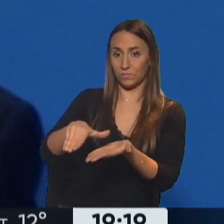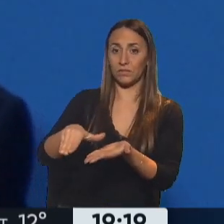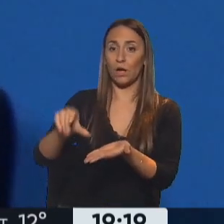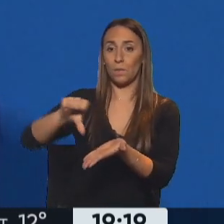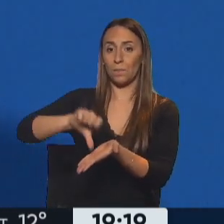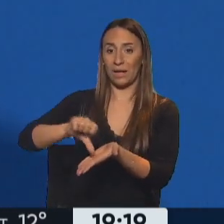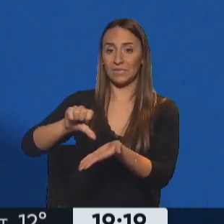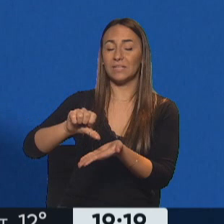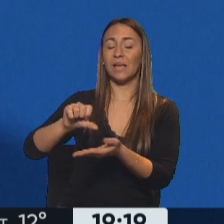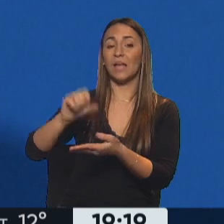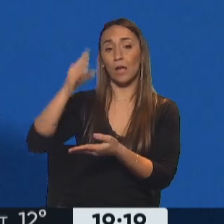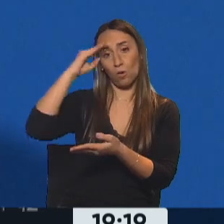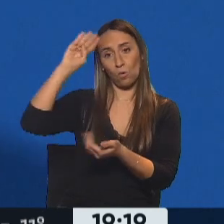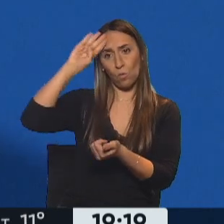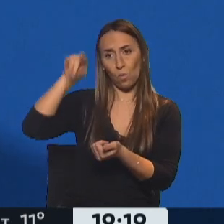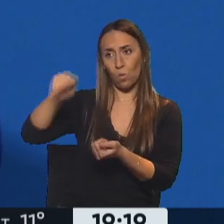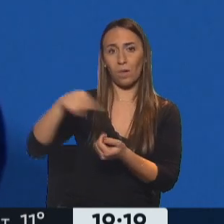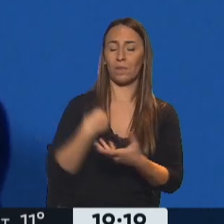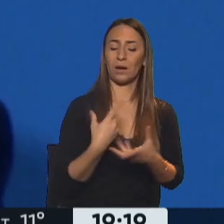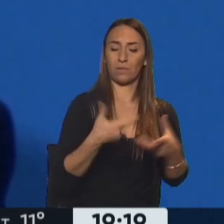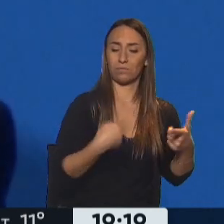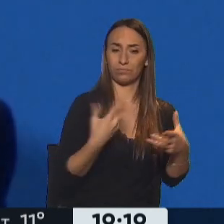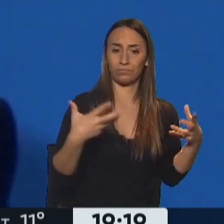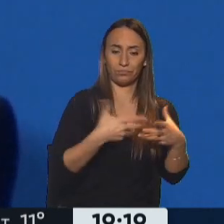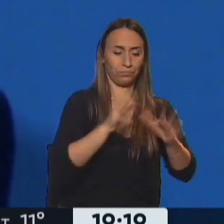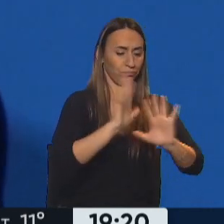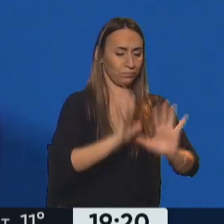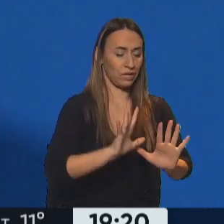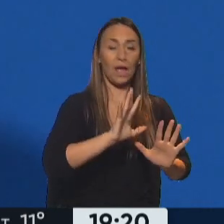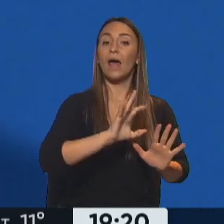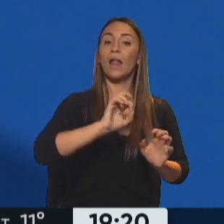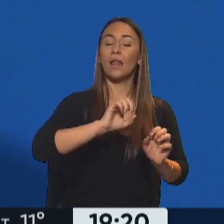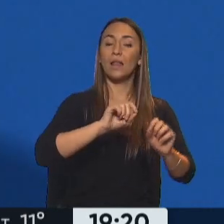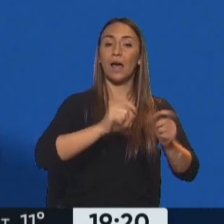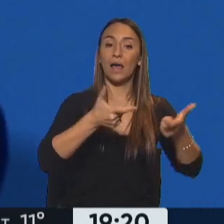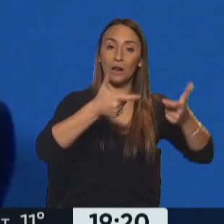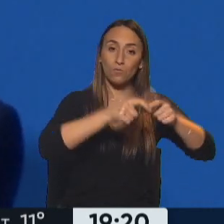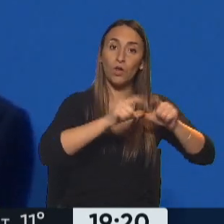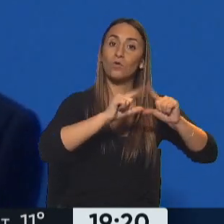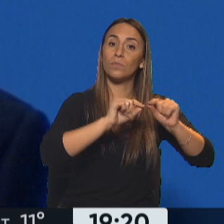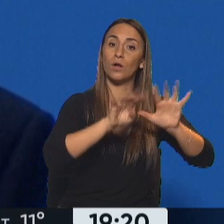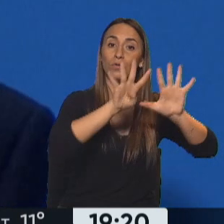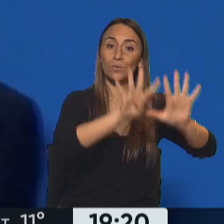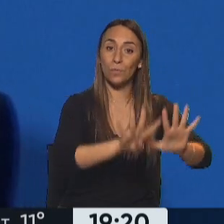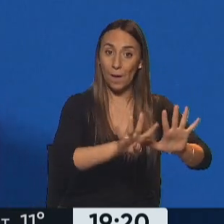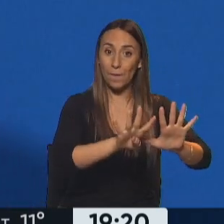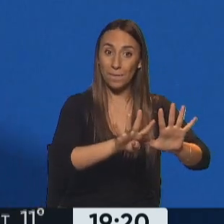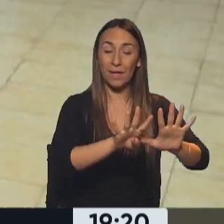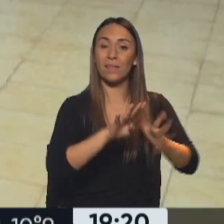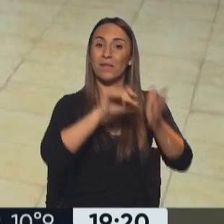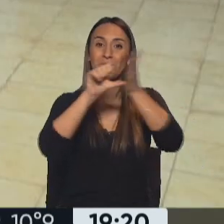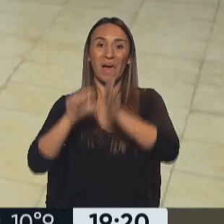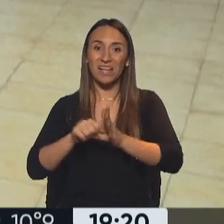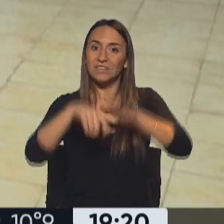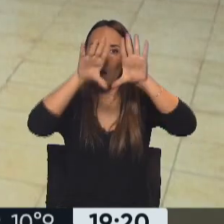Cuba de los preparativos de la novena cumbre de las Américas que se producirá en Los